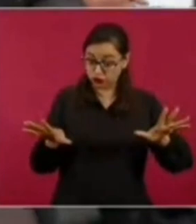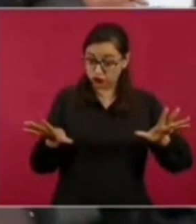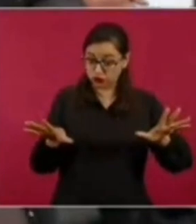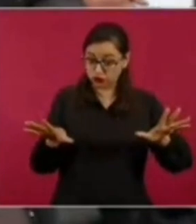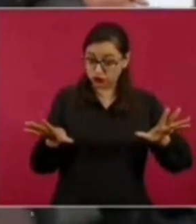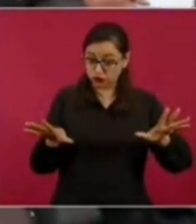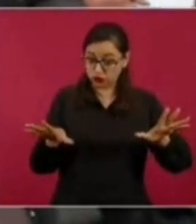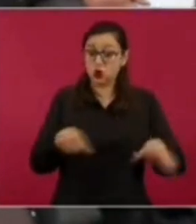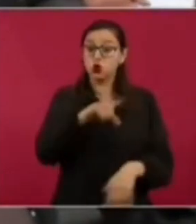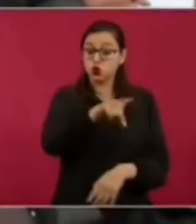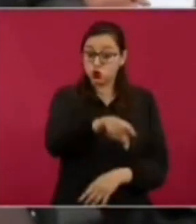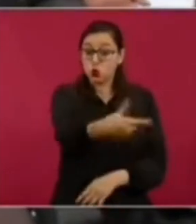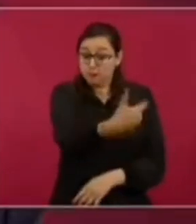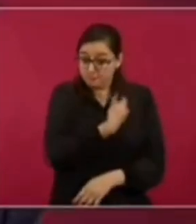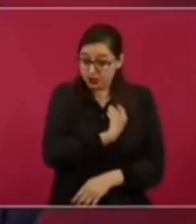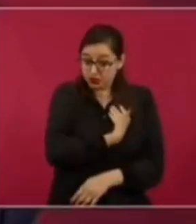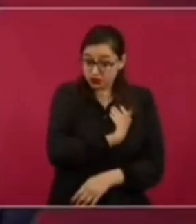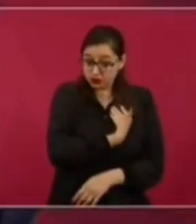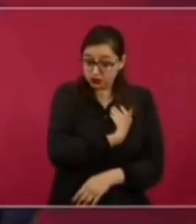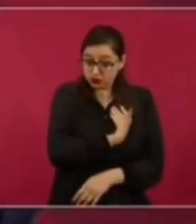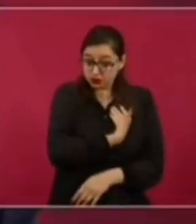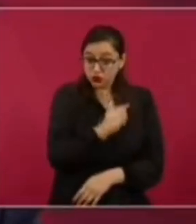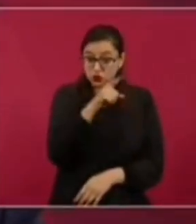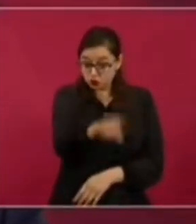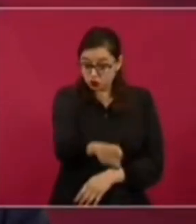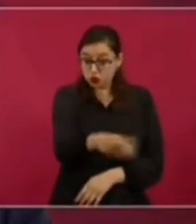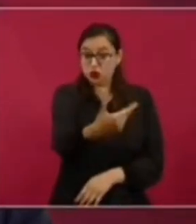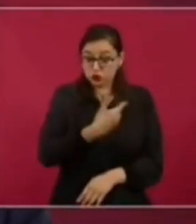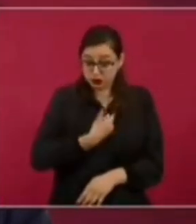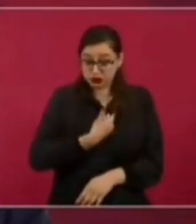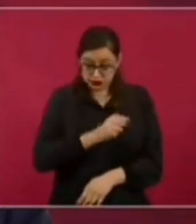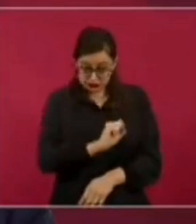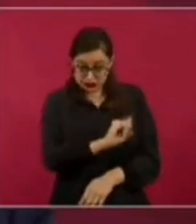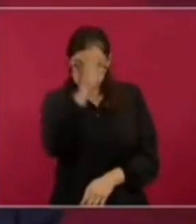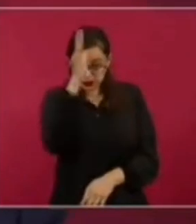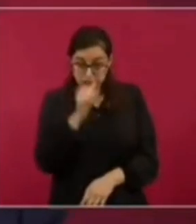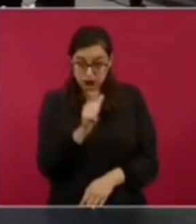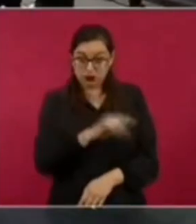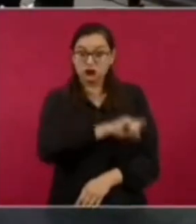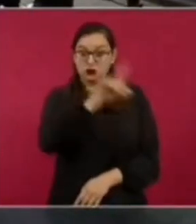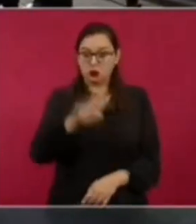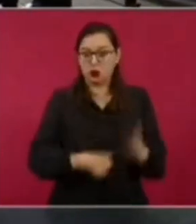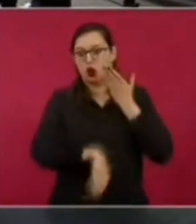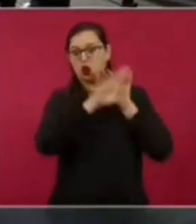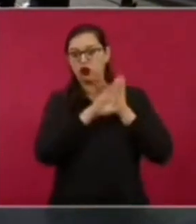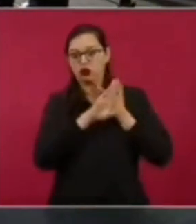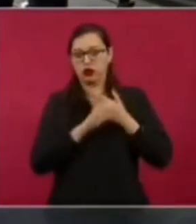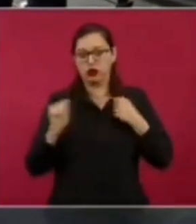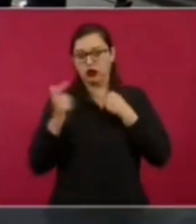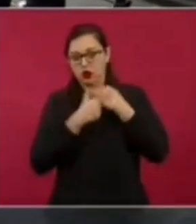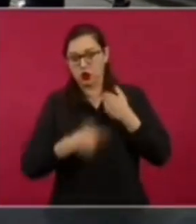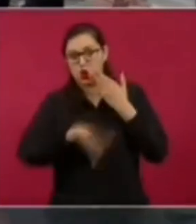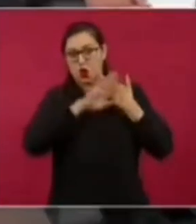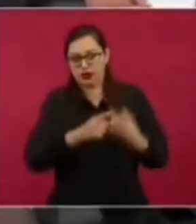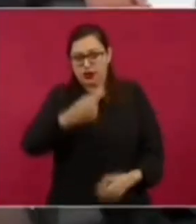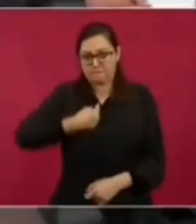Unidos, de manera injerencista, está destinando dinero a una supuesta asociación civil que en realidad es una